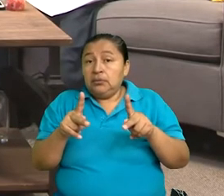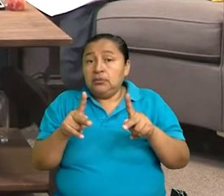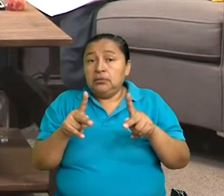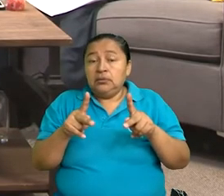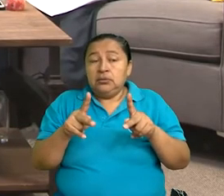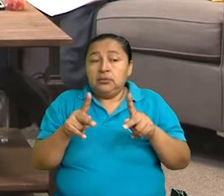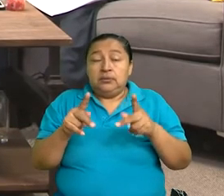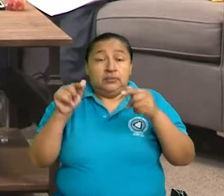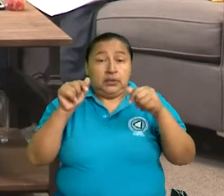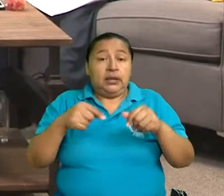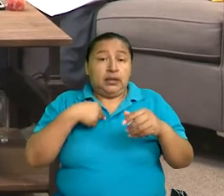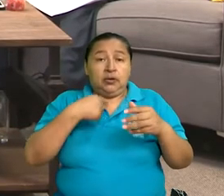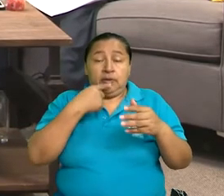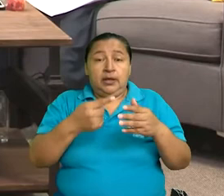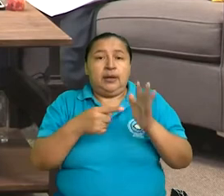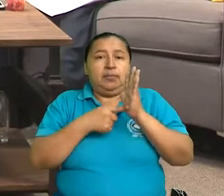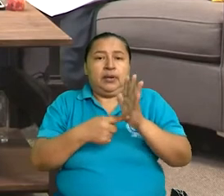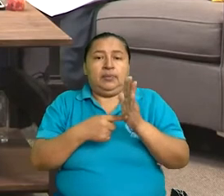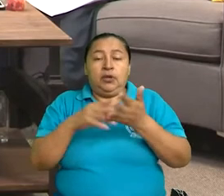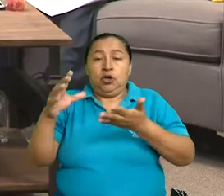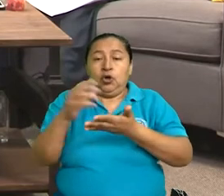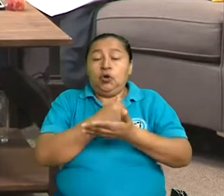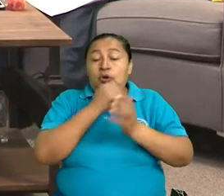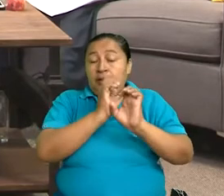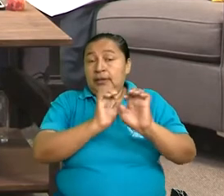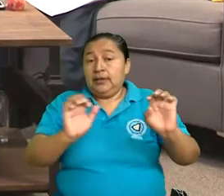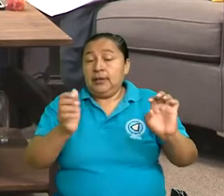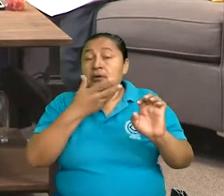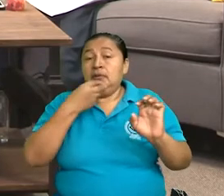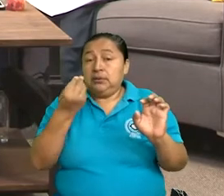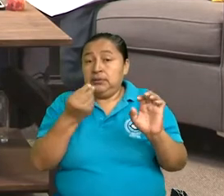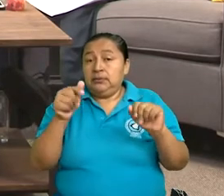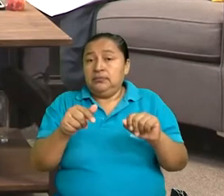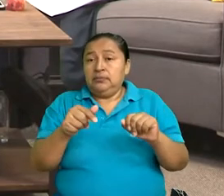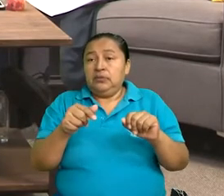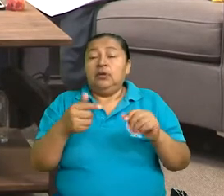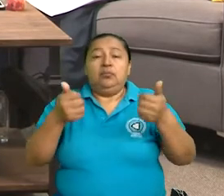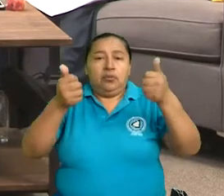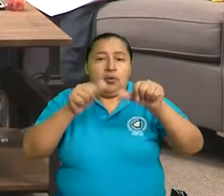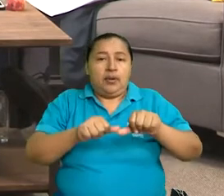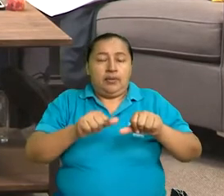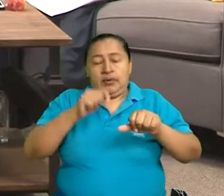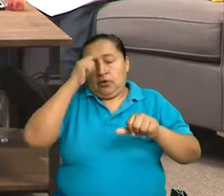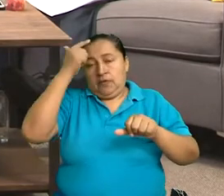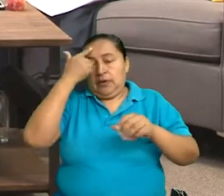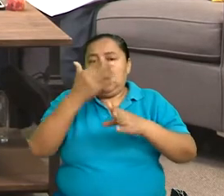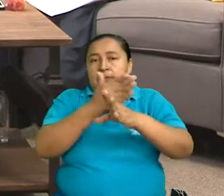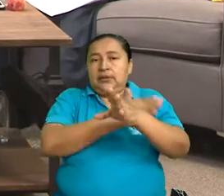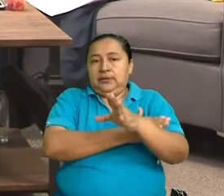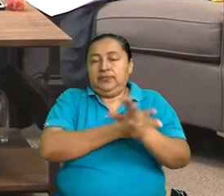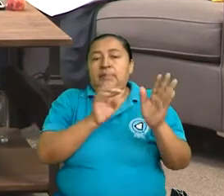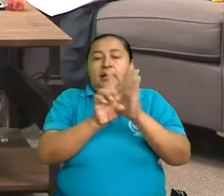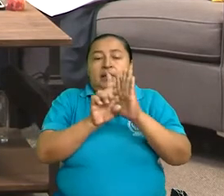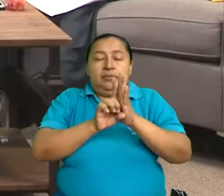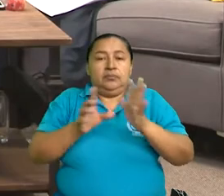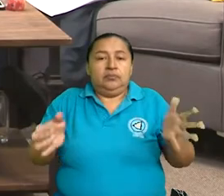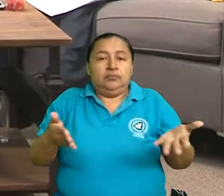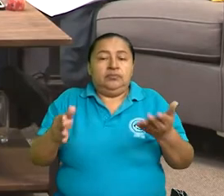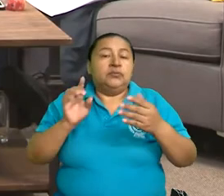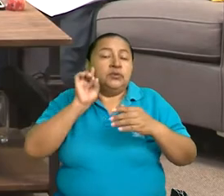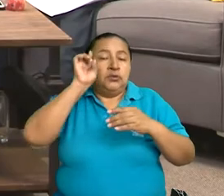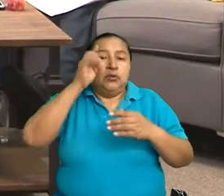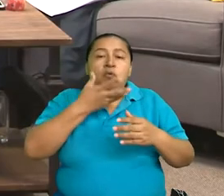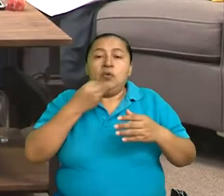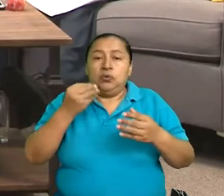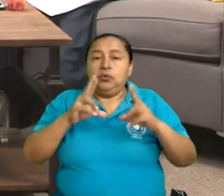de las que mencioné, por ejemplo, el Código de la Niñez y la Adolescencia fue aprobada en los gobiernos anteriores. La Ley de Promoción al Desarrollo Integral de la